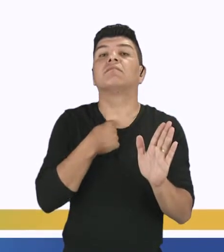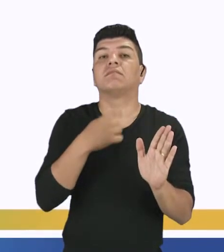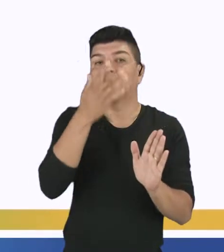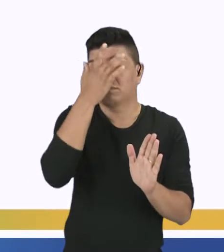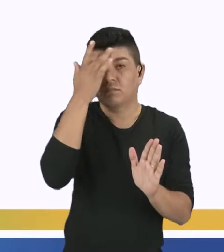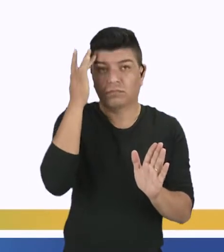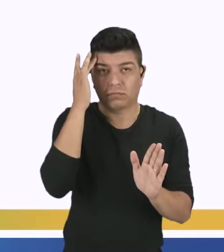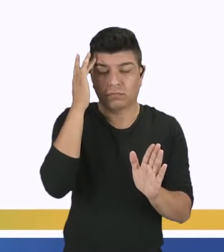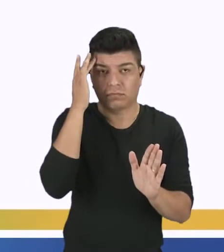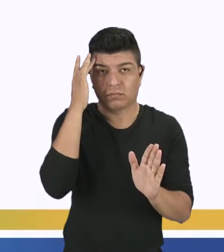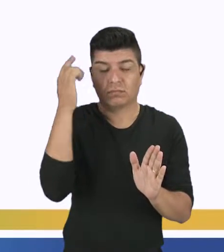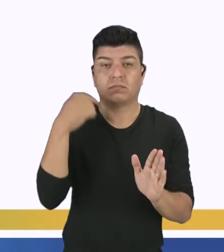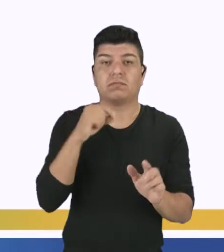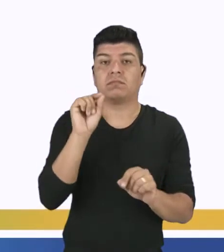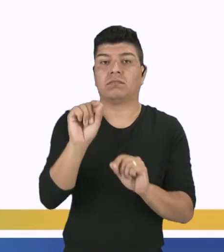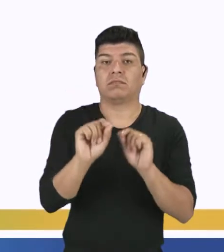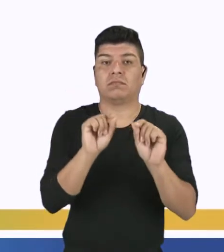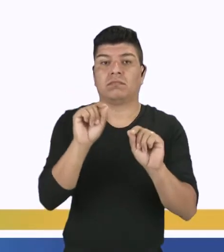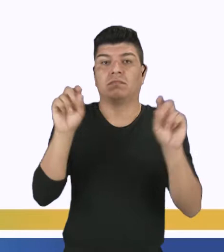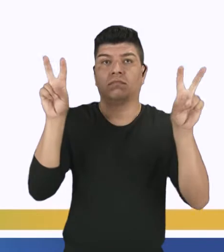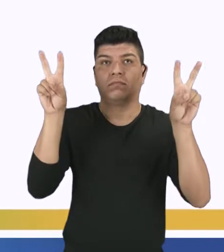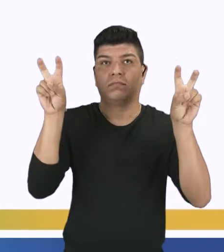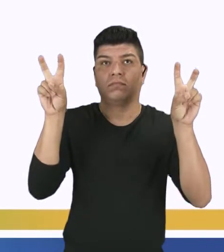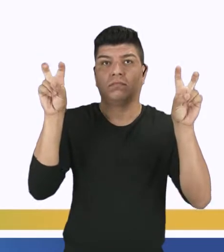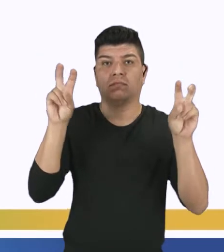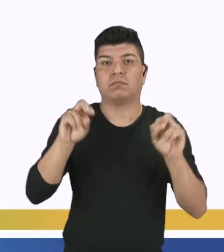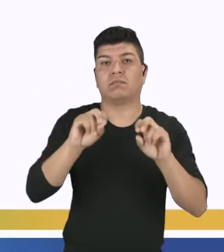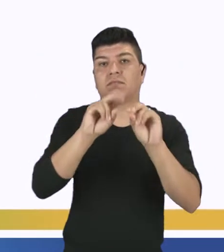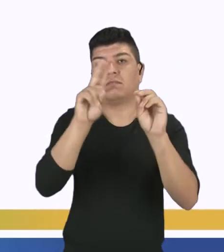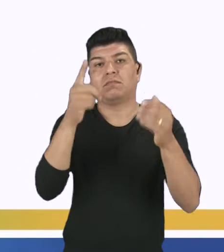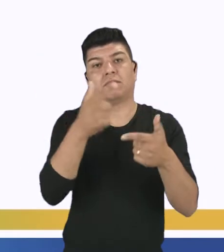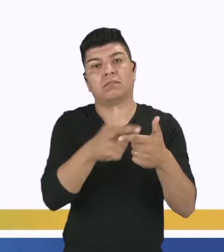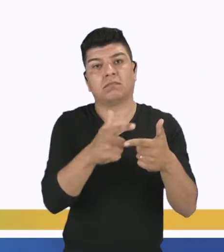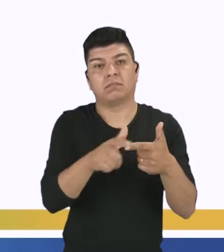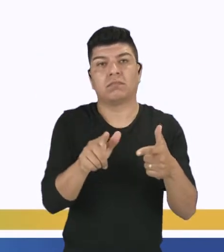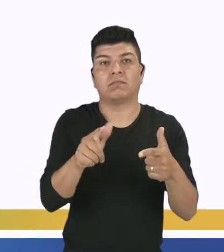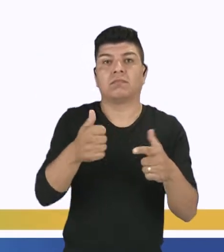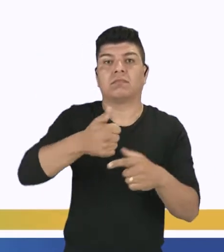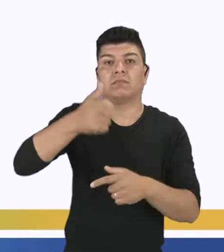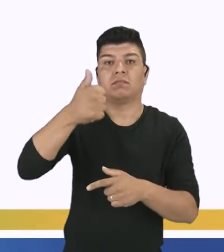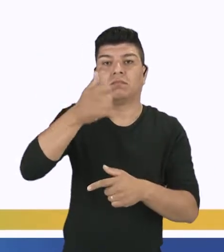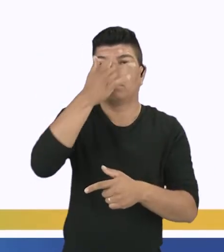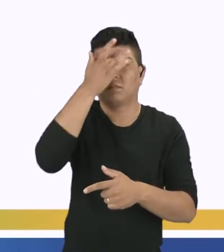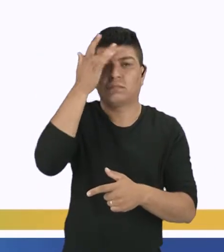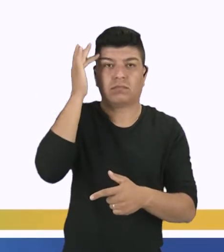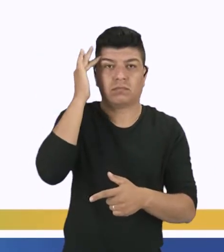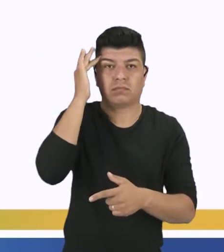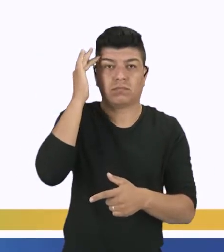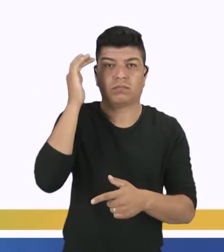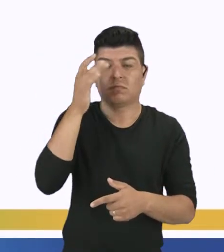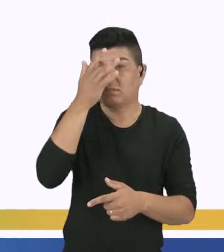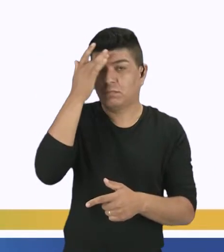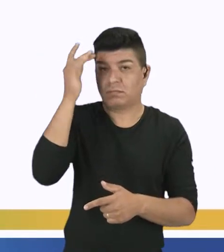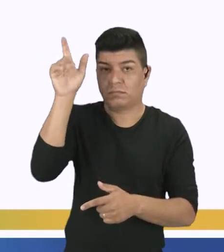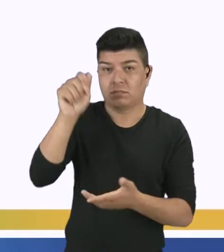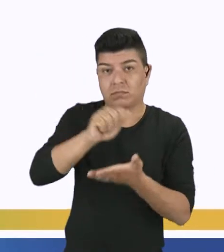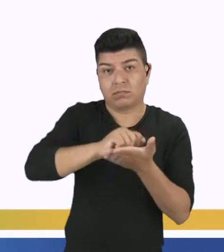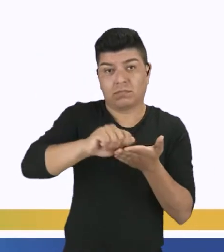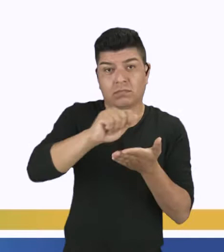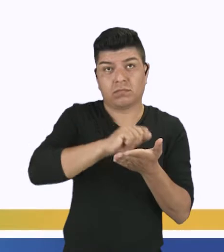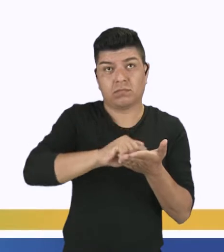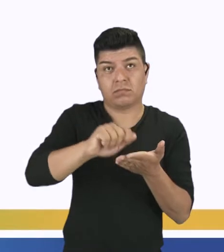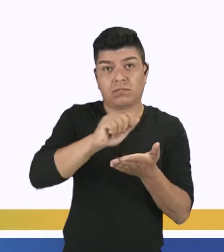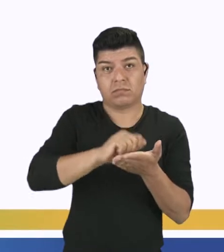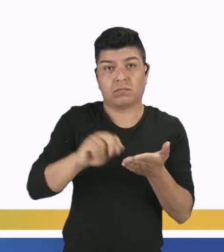al tratar temas o problemáticas en primera persona. Las personas que escriben su